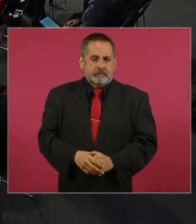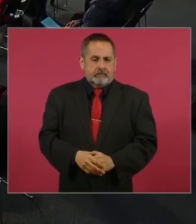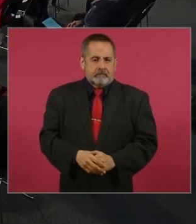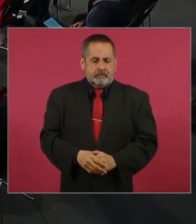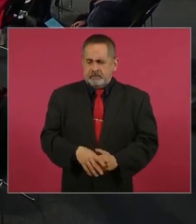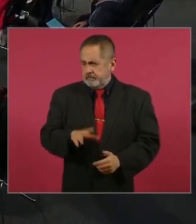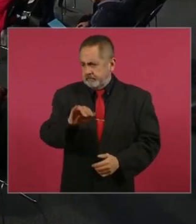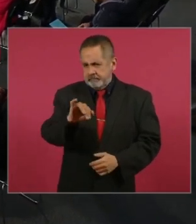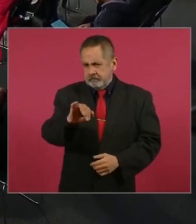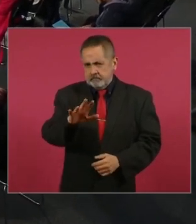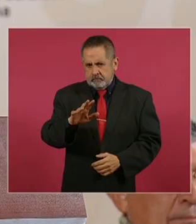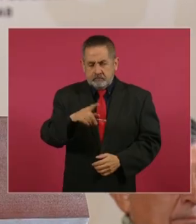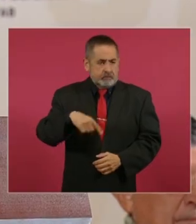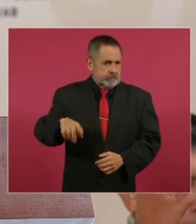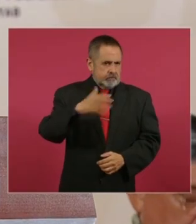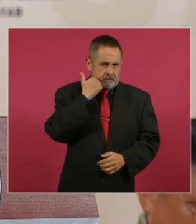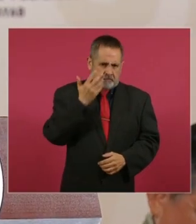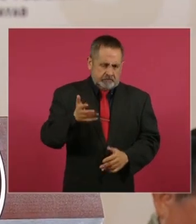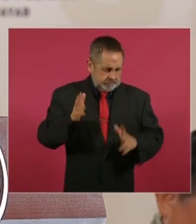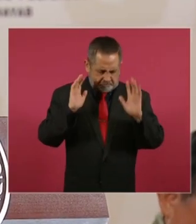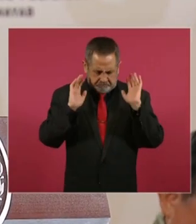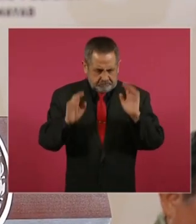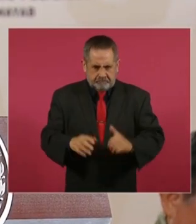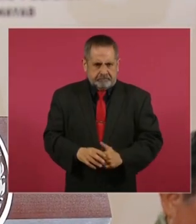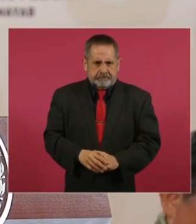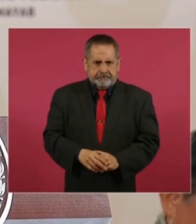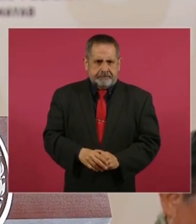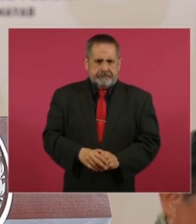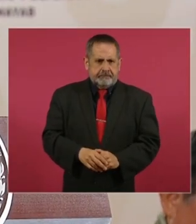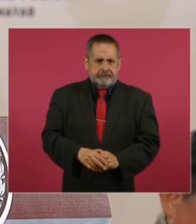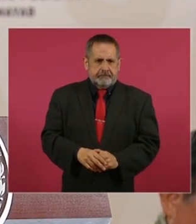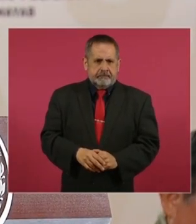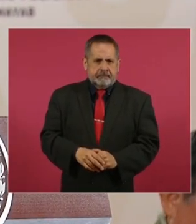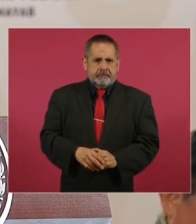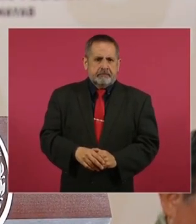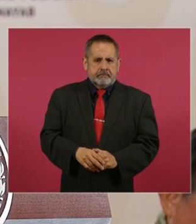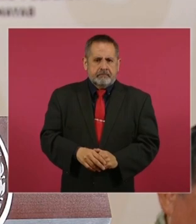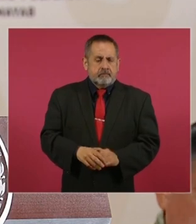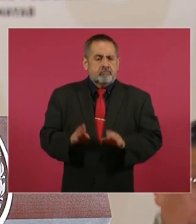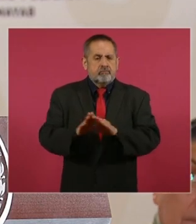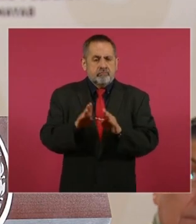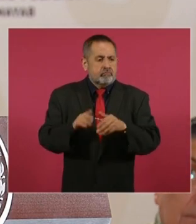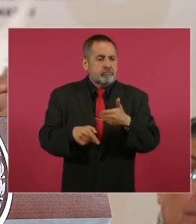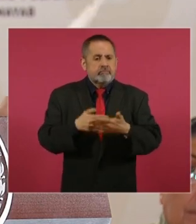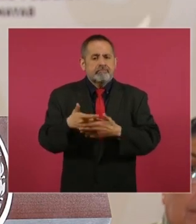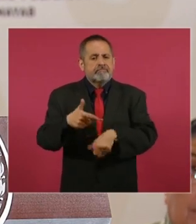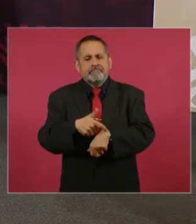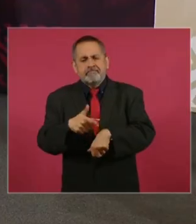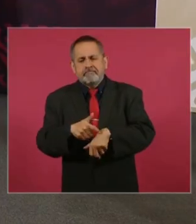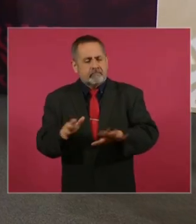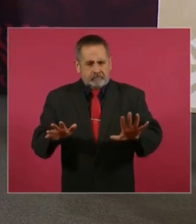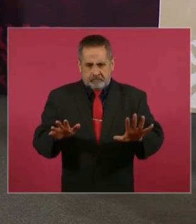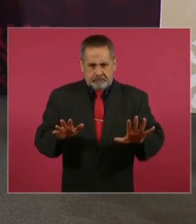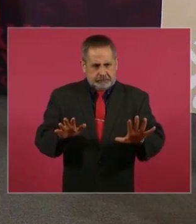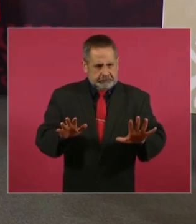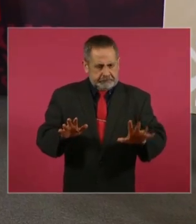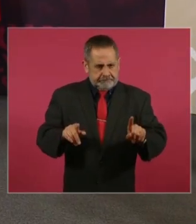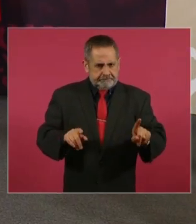Sí, eso es lo que ellos quisieran, de que ya no nos alcanzara el tiempo. Por eso cuando